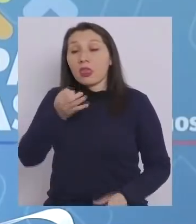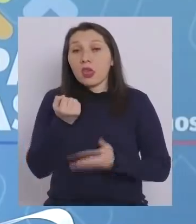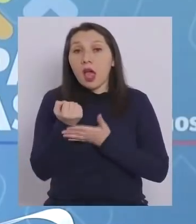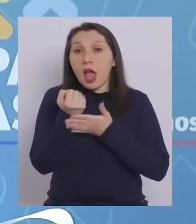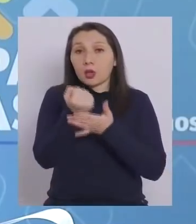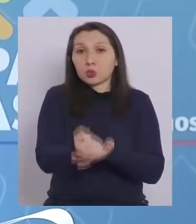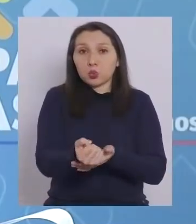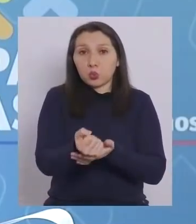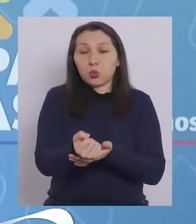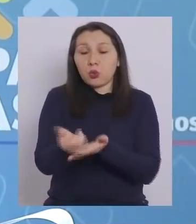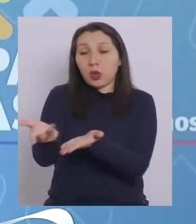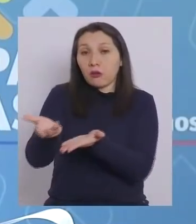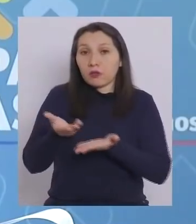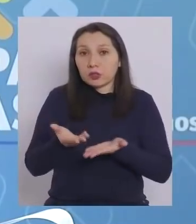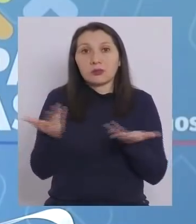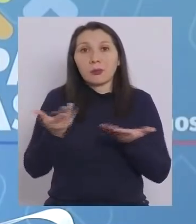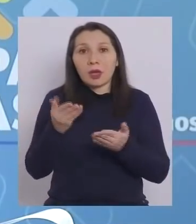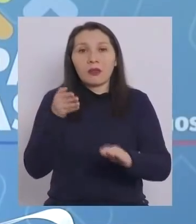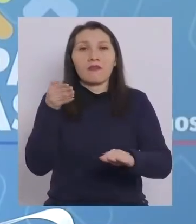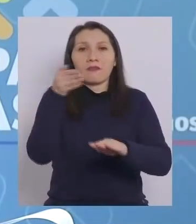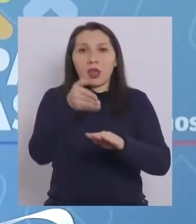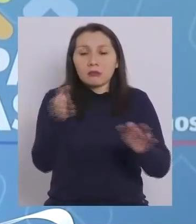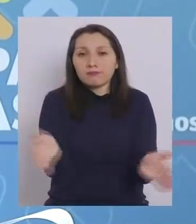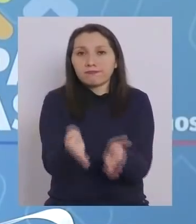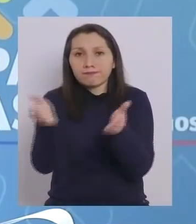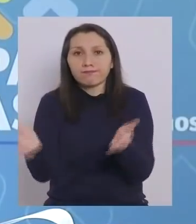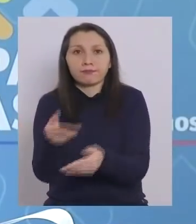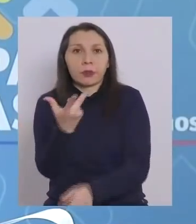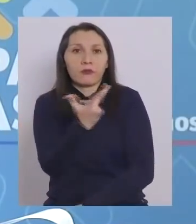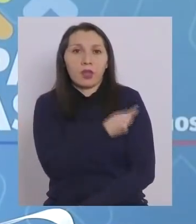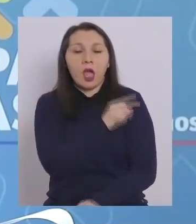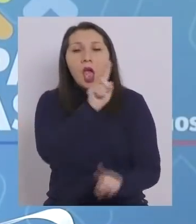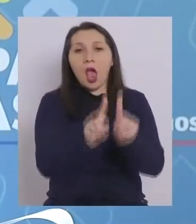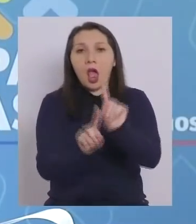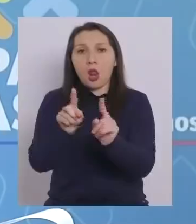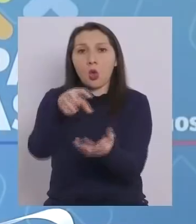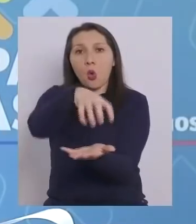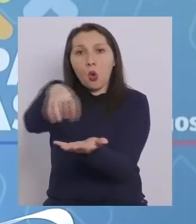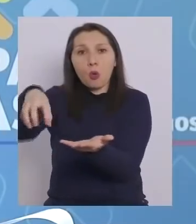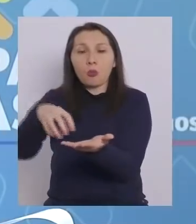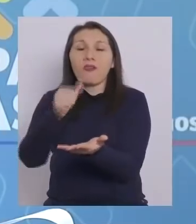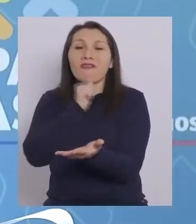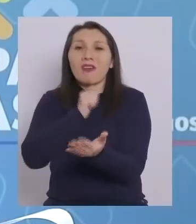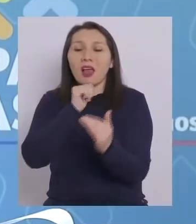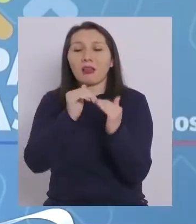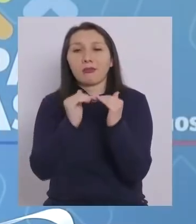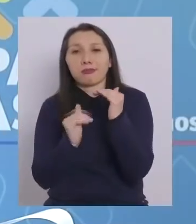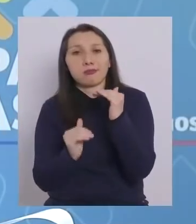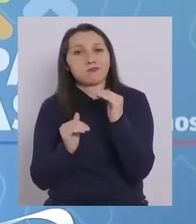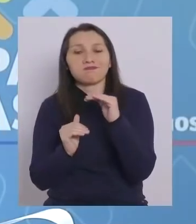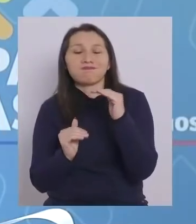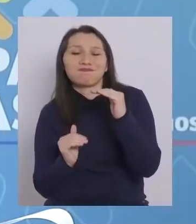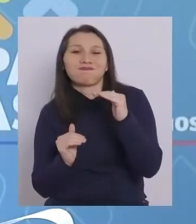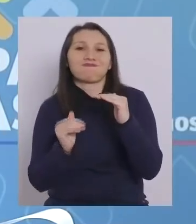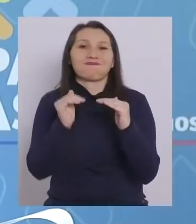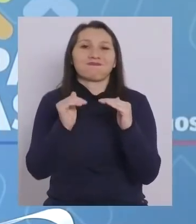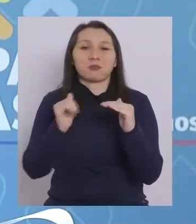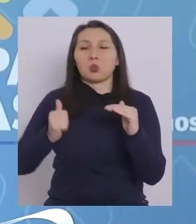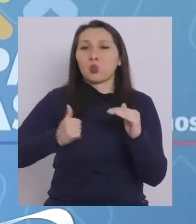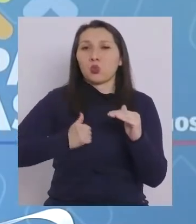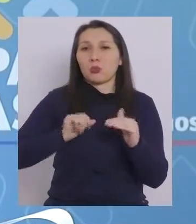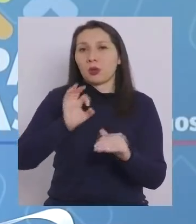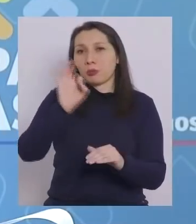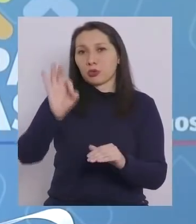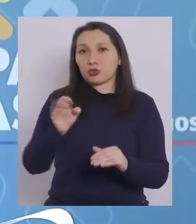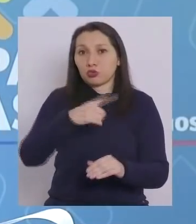para ir a potenciar la vacunación en aquellas comunas en que no se ha logrado la tasa de